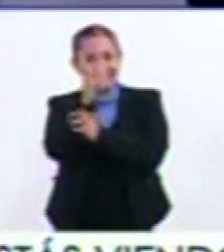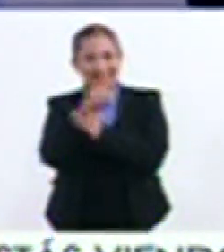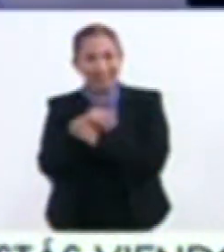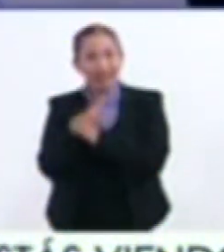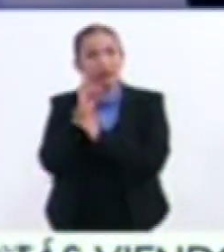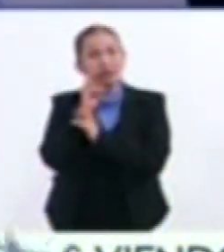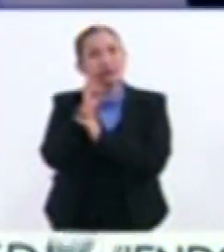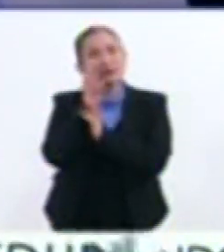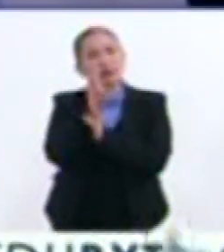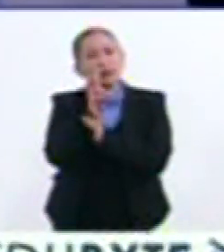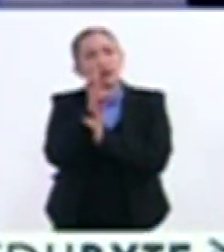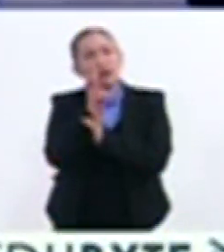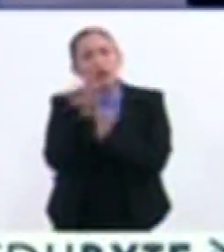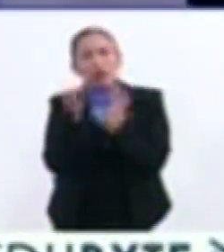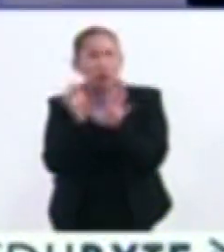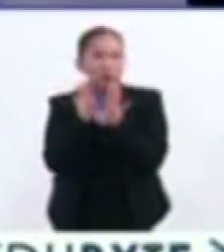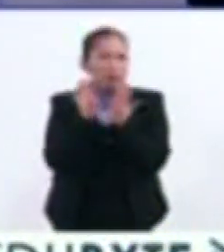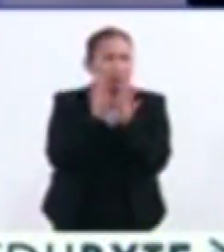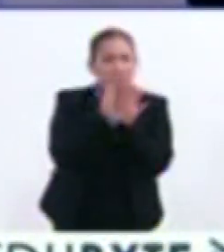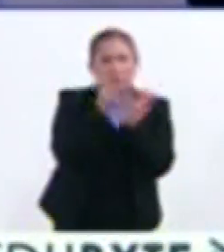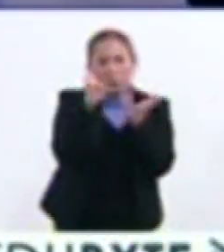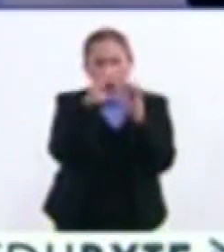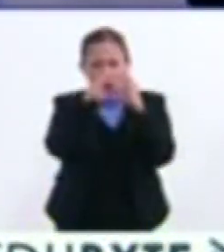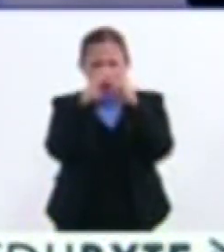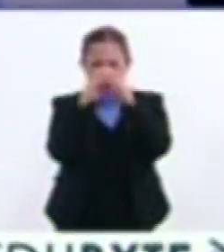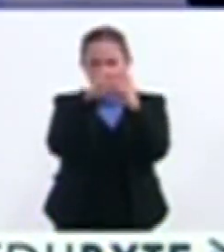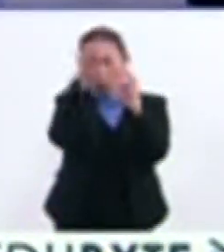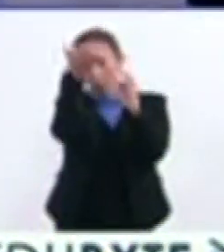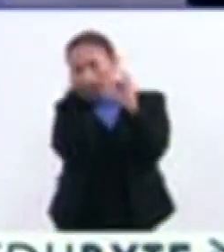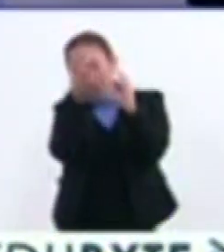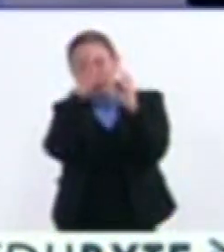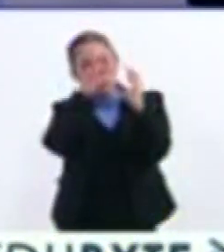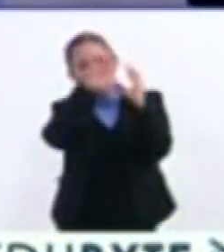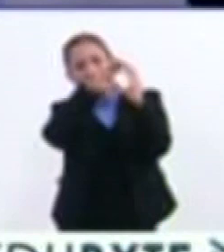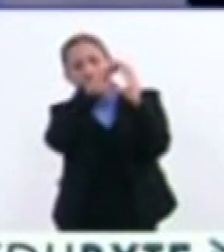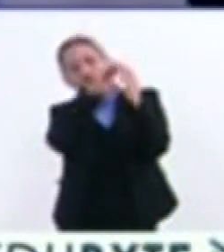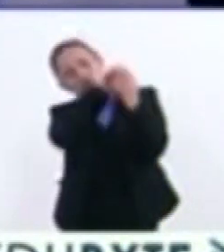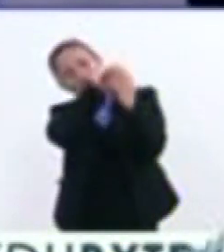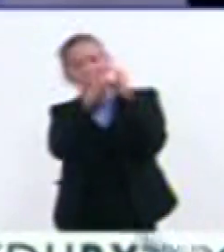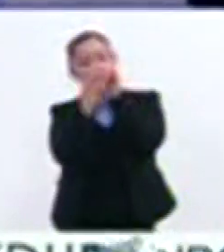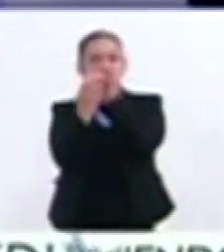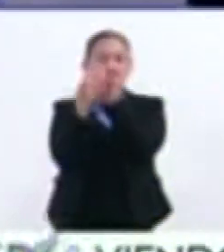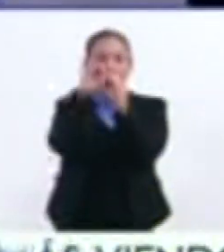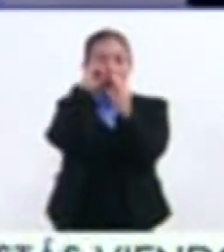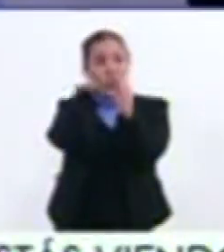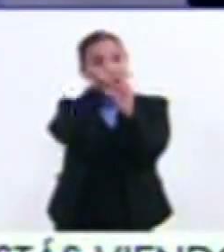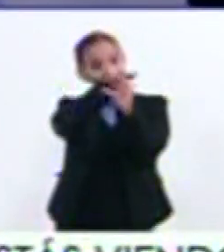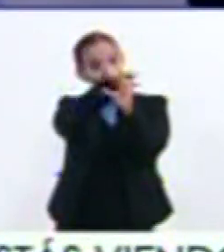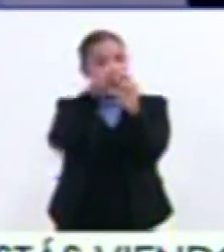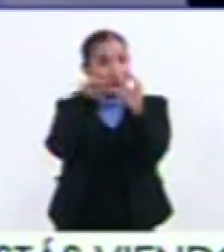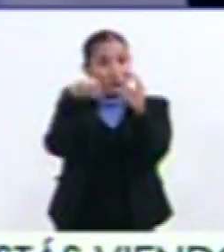Entonces veía yo Como parte de la esfera La parte de atrás que no se alcanza a ver